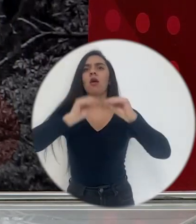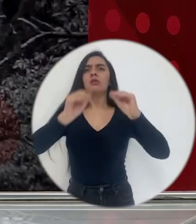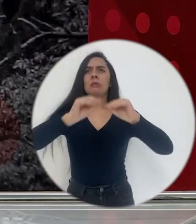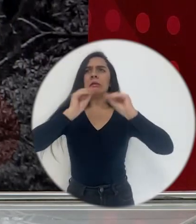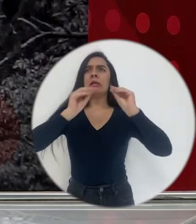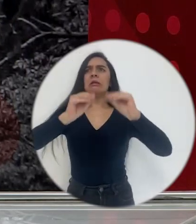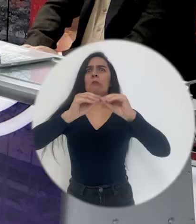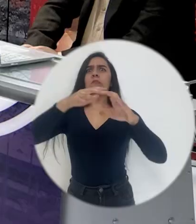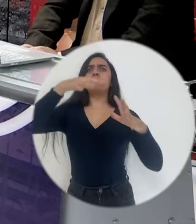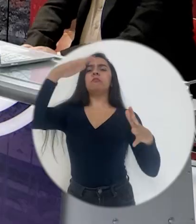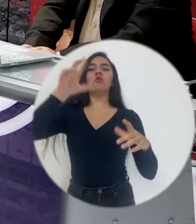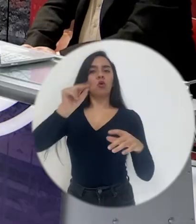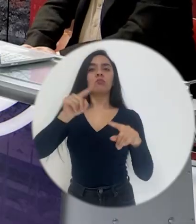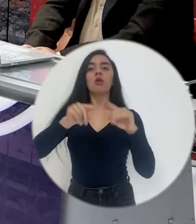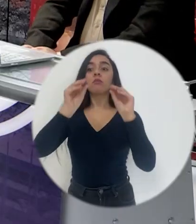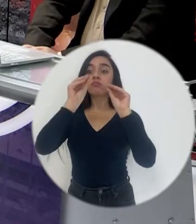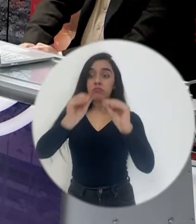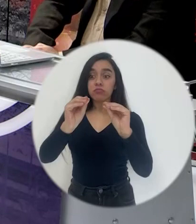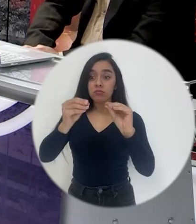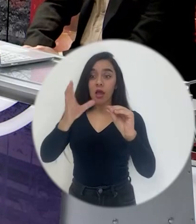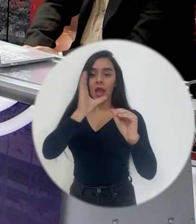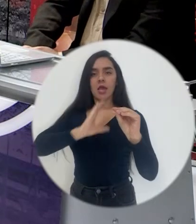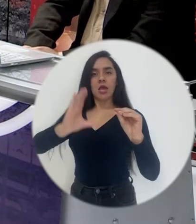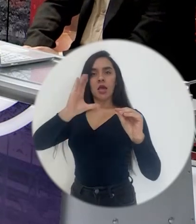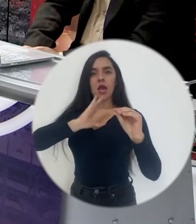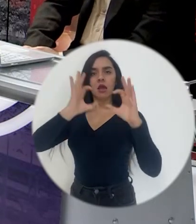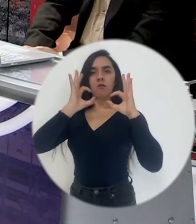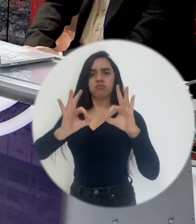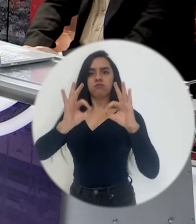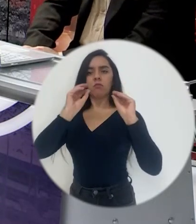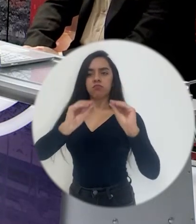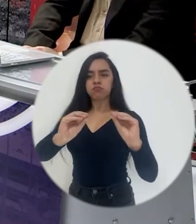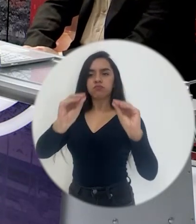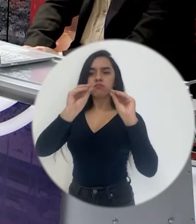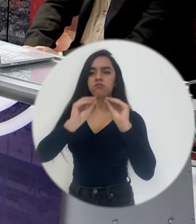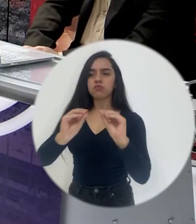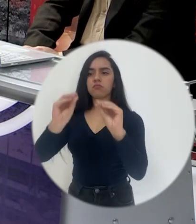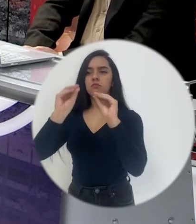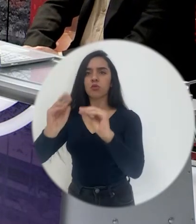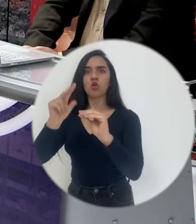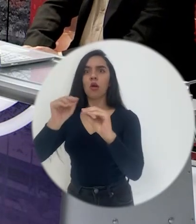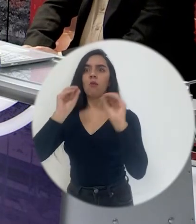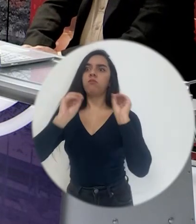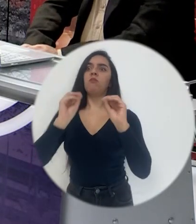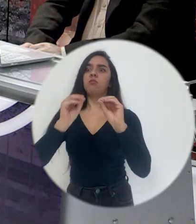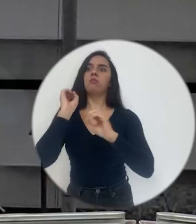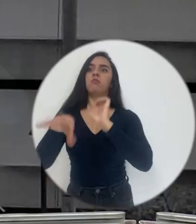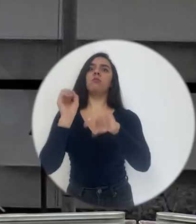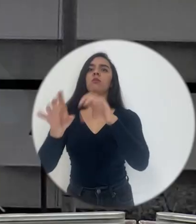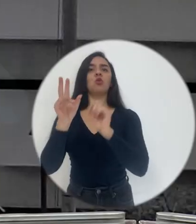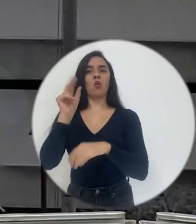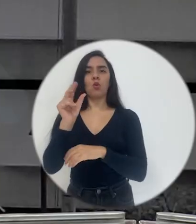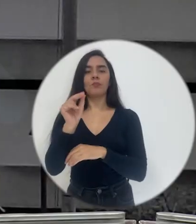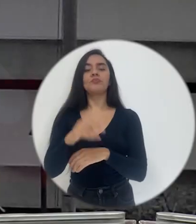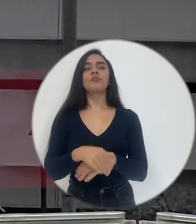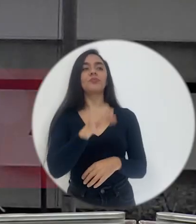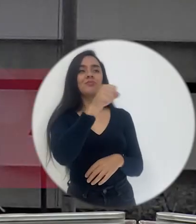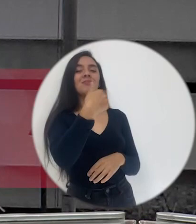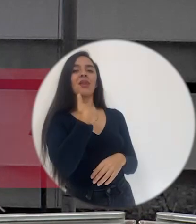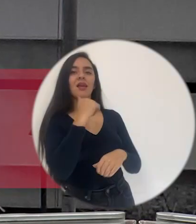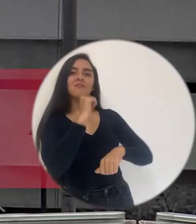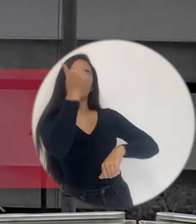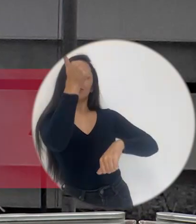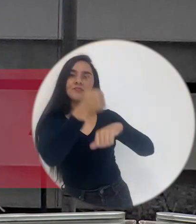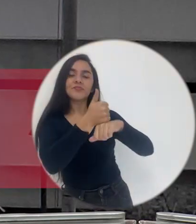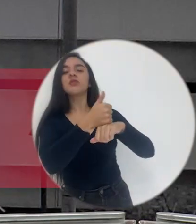Sí, concuerdo con la compañera Adriana en ese sentido. Hay distintos marcos teóricos que establecen